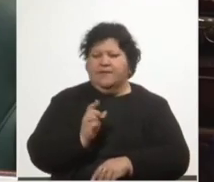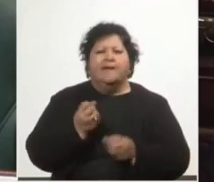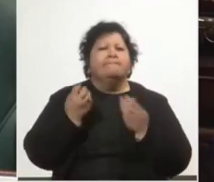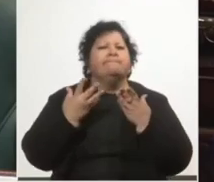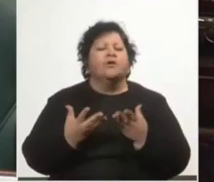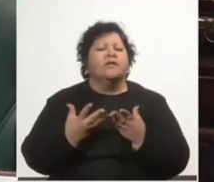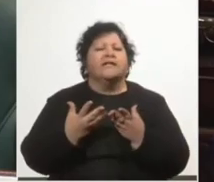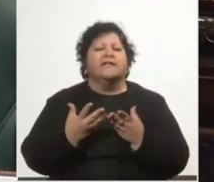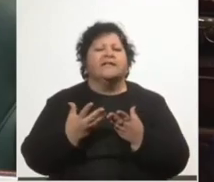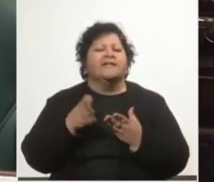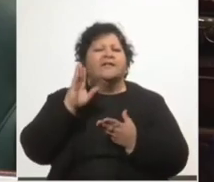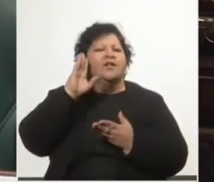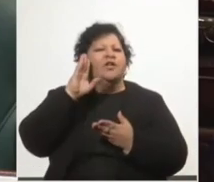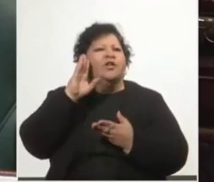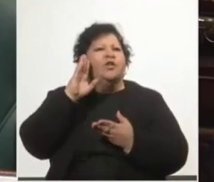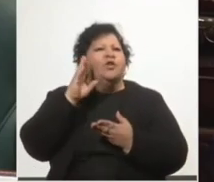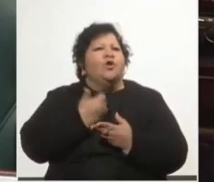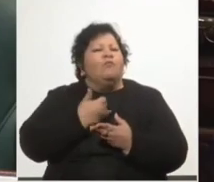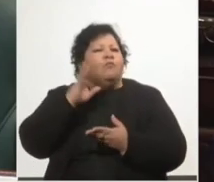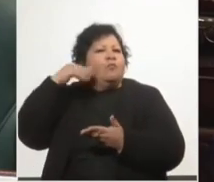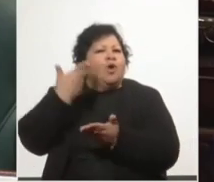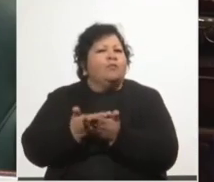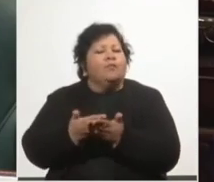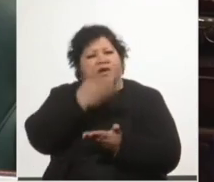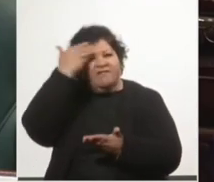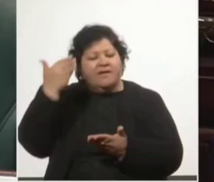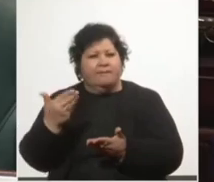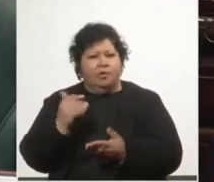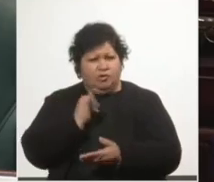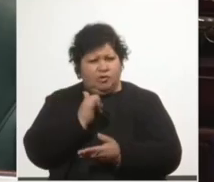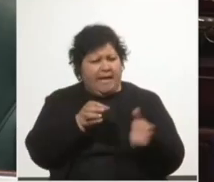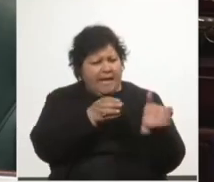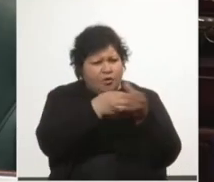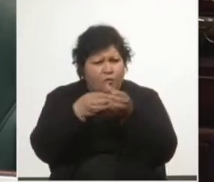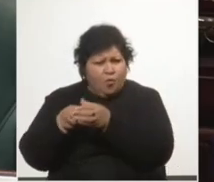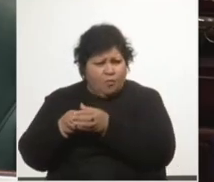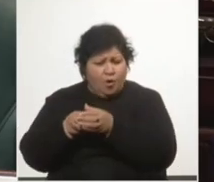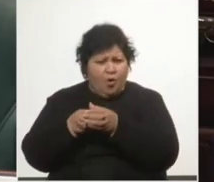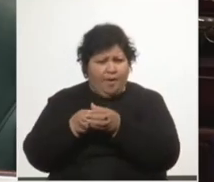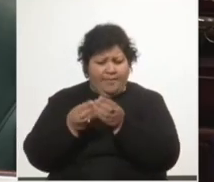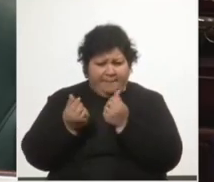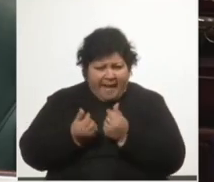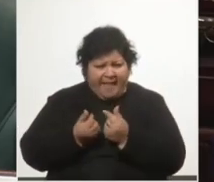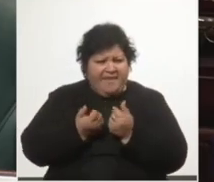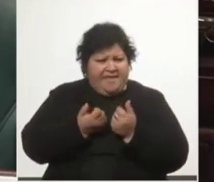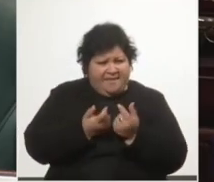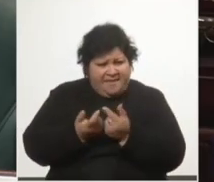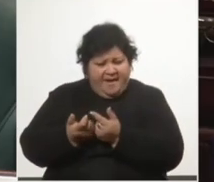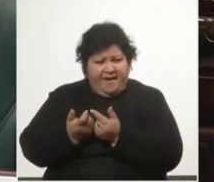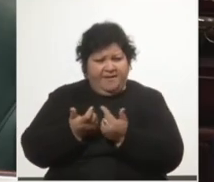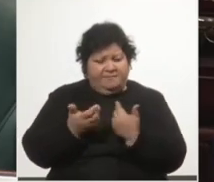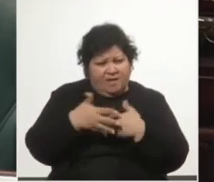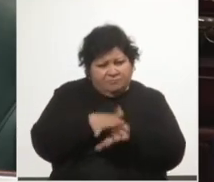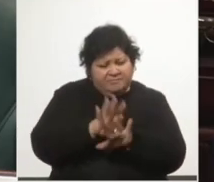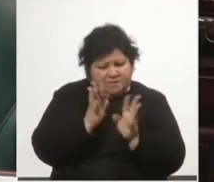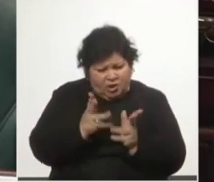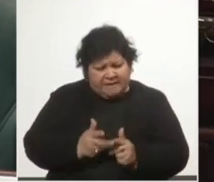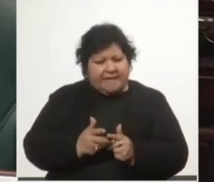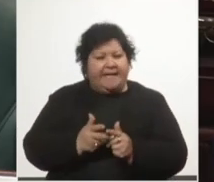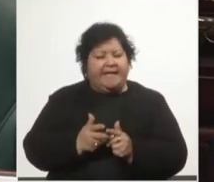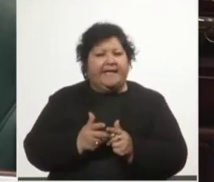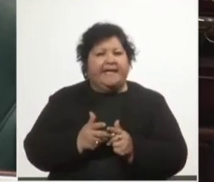propone el Frente Amplio? Es cierto que ha habido múltiples fideicomisos financieros en los gobiernos anteriores, pero eran fideicomisos